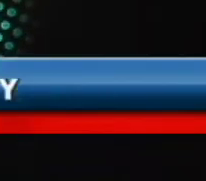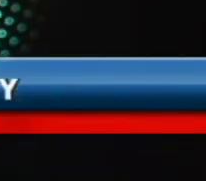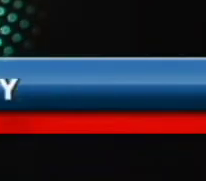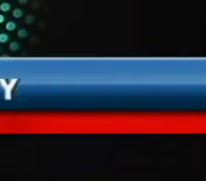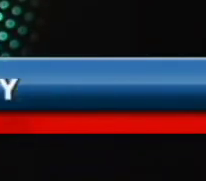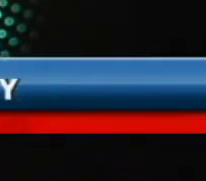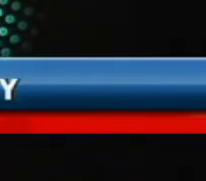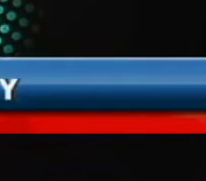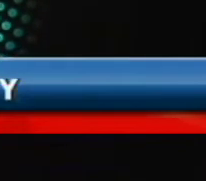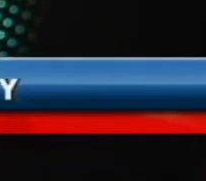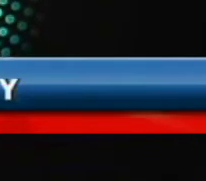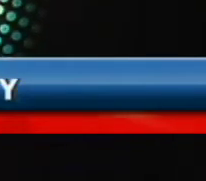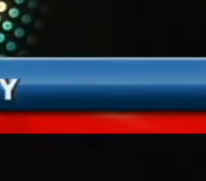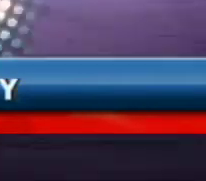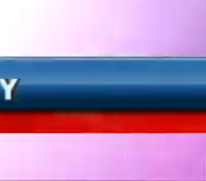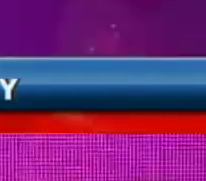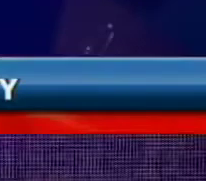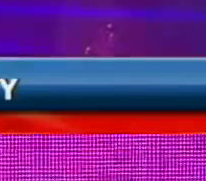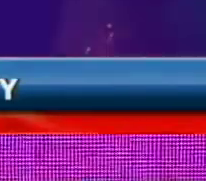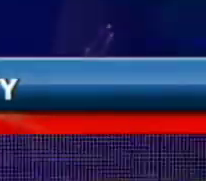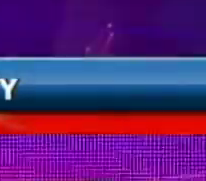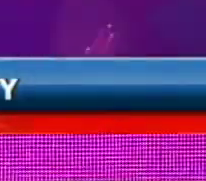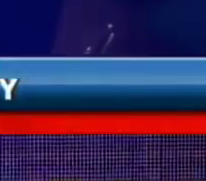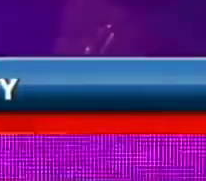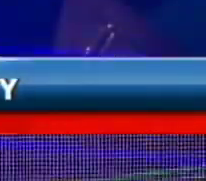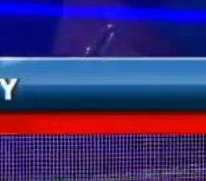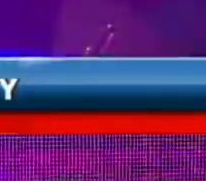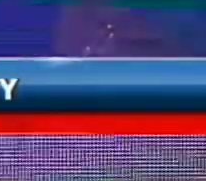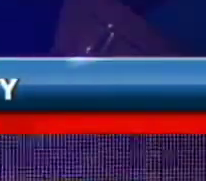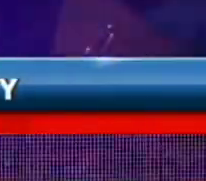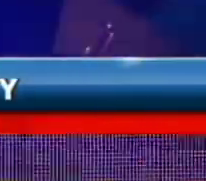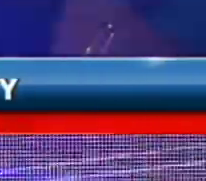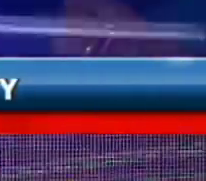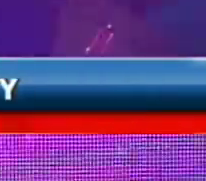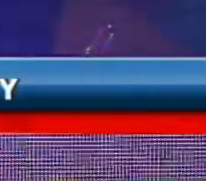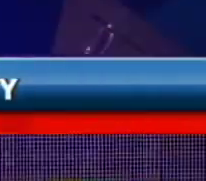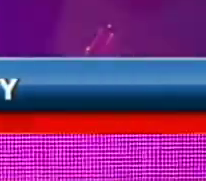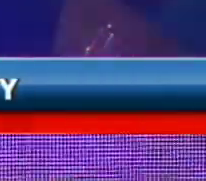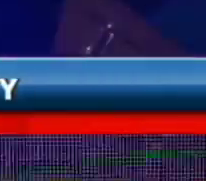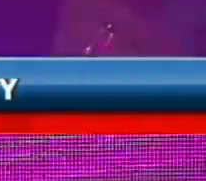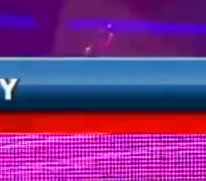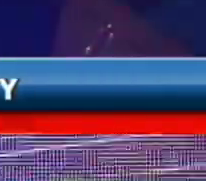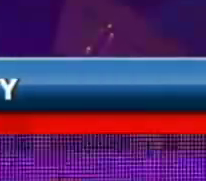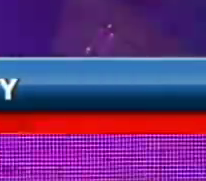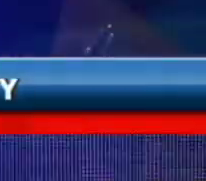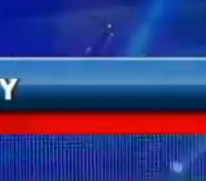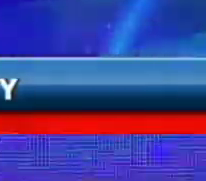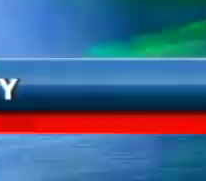Fiesta en la capital, Caracas, se llenó de energía con la música electrónica.